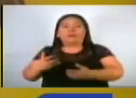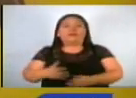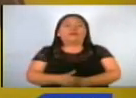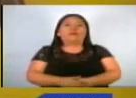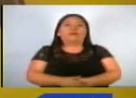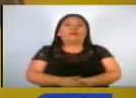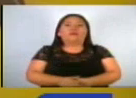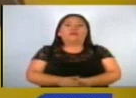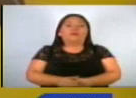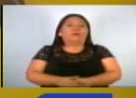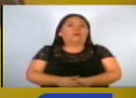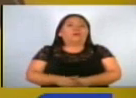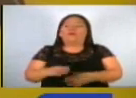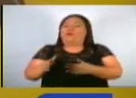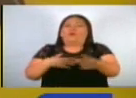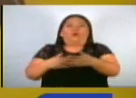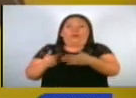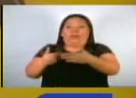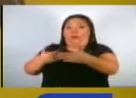para atrás y para adelante.